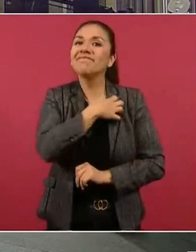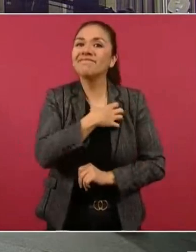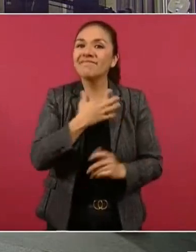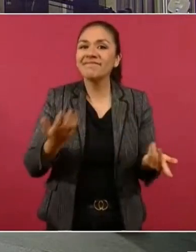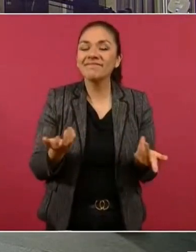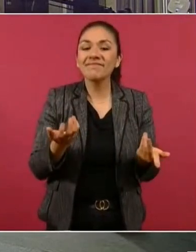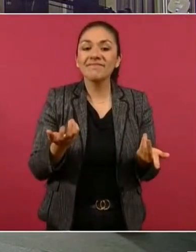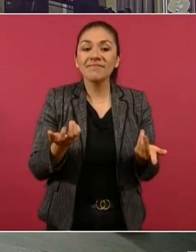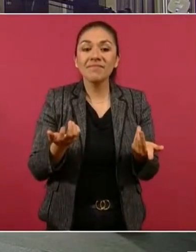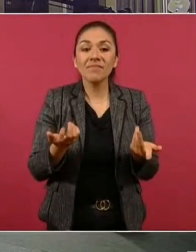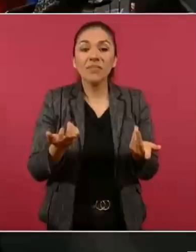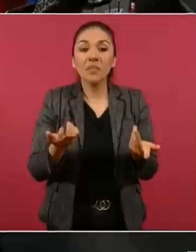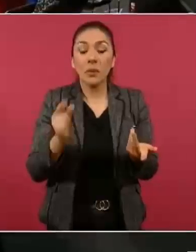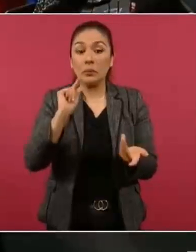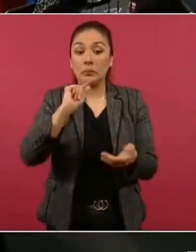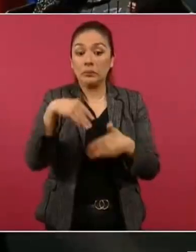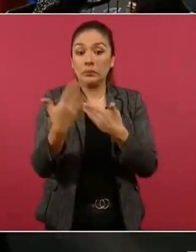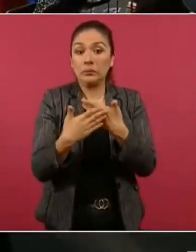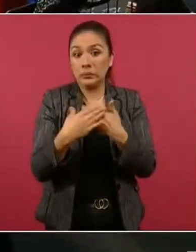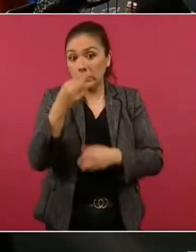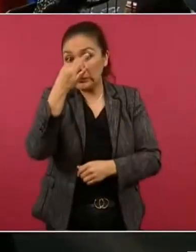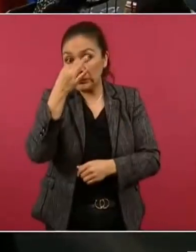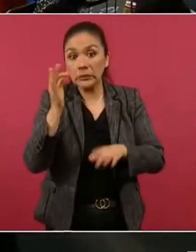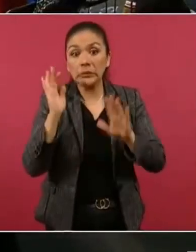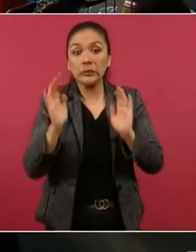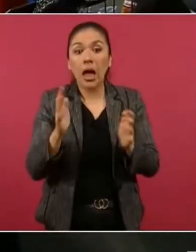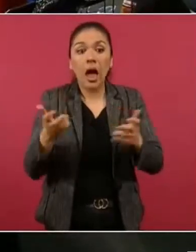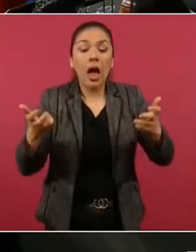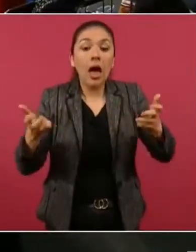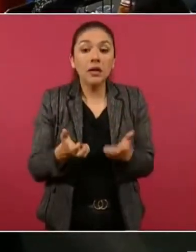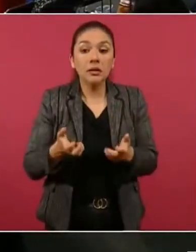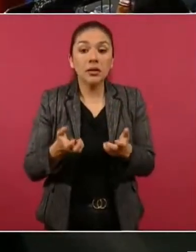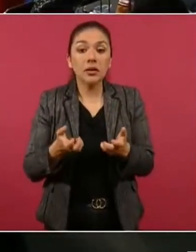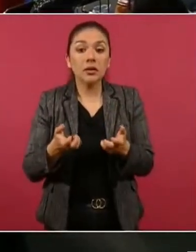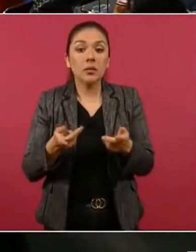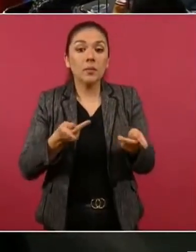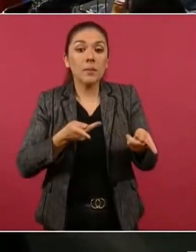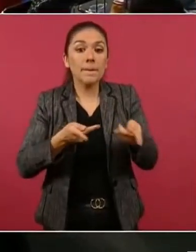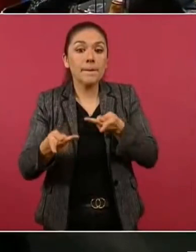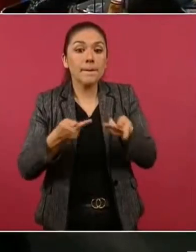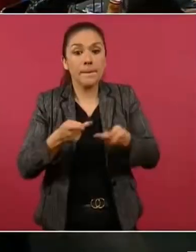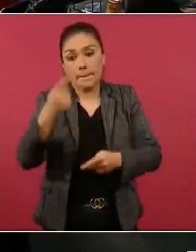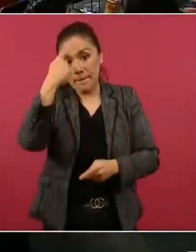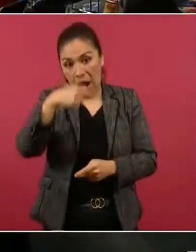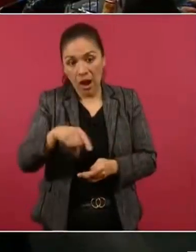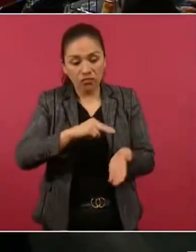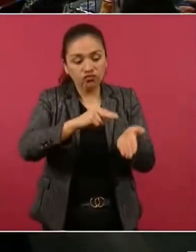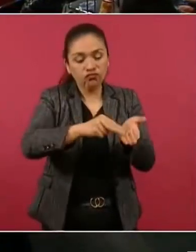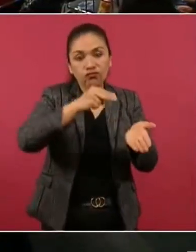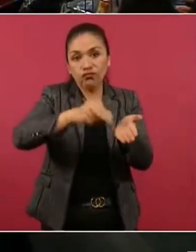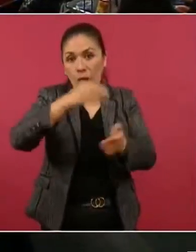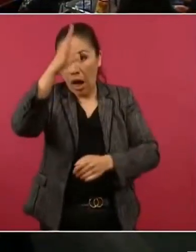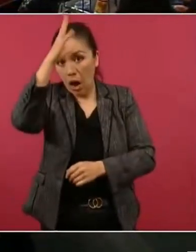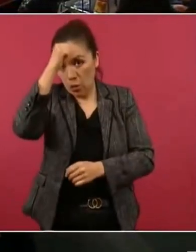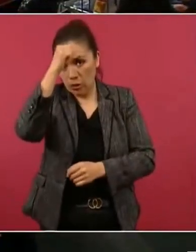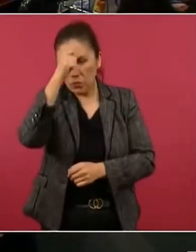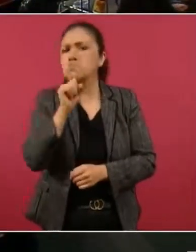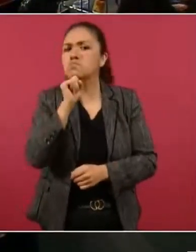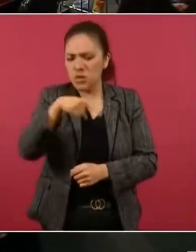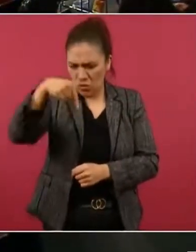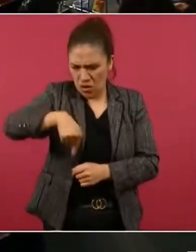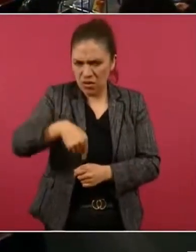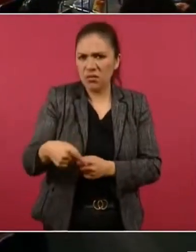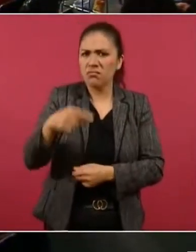estamos ya a punto de llevar a cabo el acuerdo vamos a venir aquí